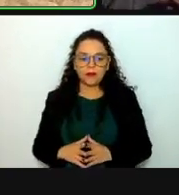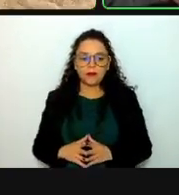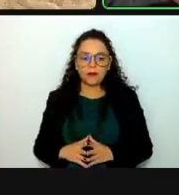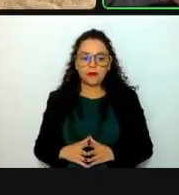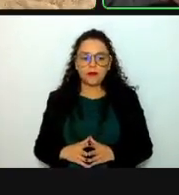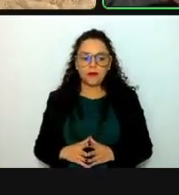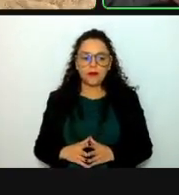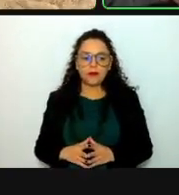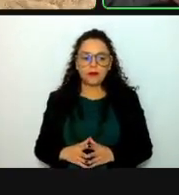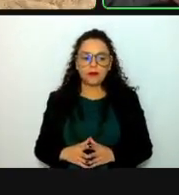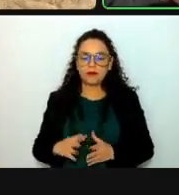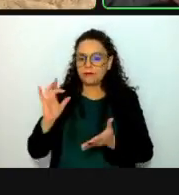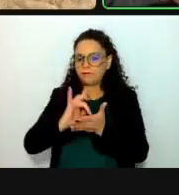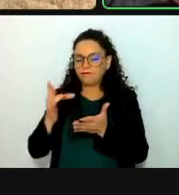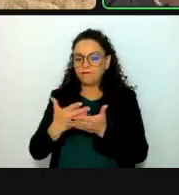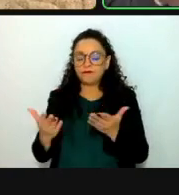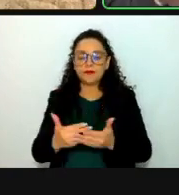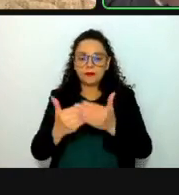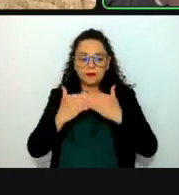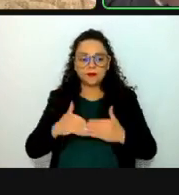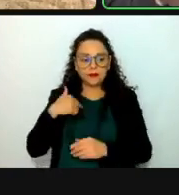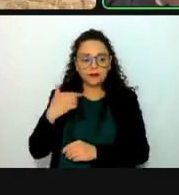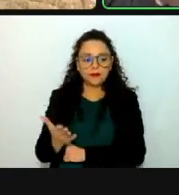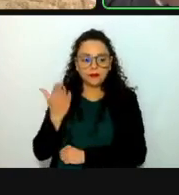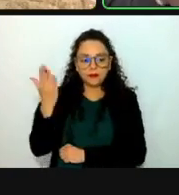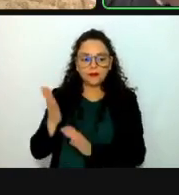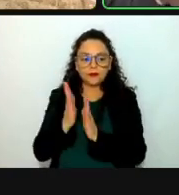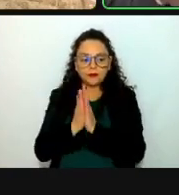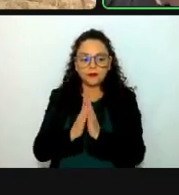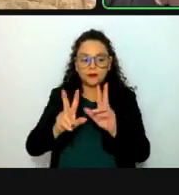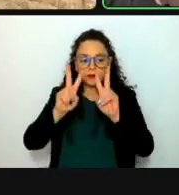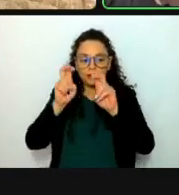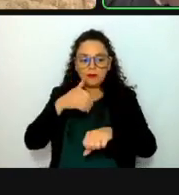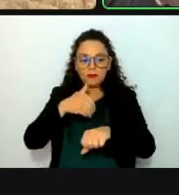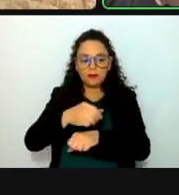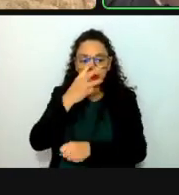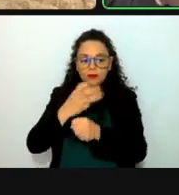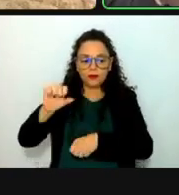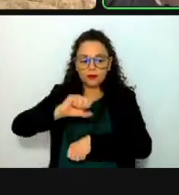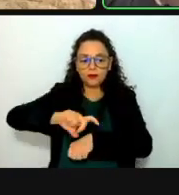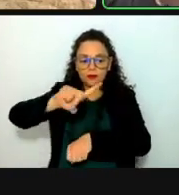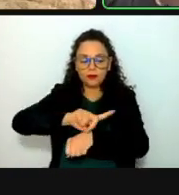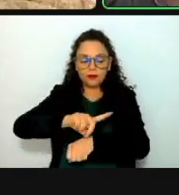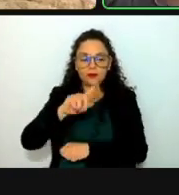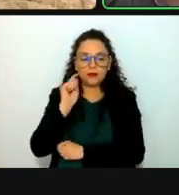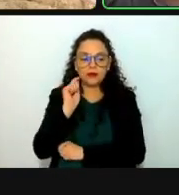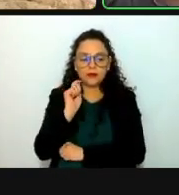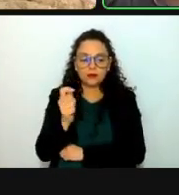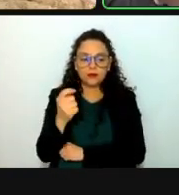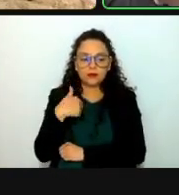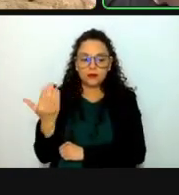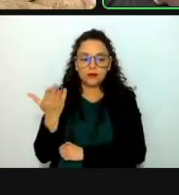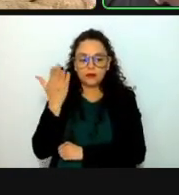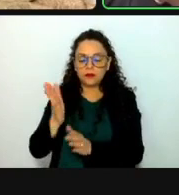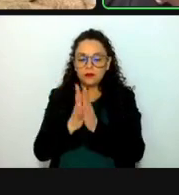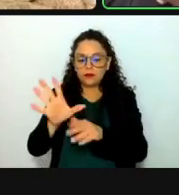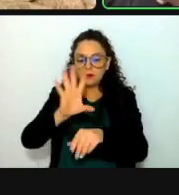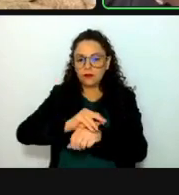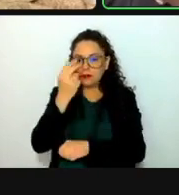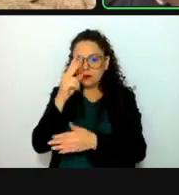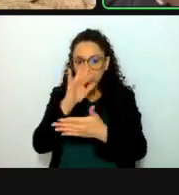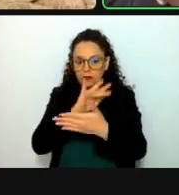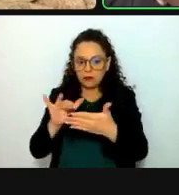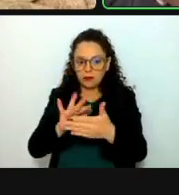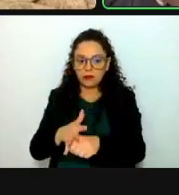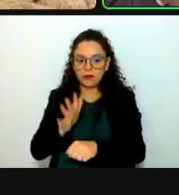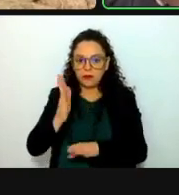Gracias, diputada. Ahora le solicito, por favor, dar cuenta del punto tres del orden del día, solicitando obviar su lectura, toda vez que se circuló con